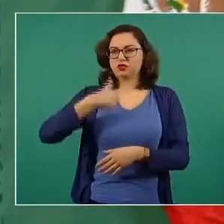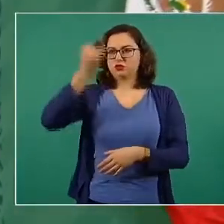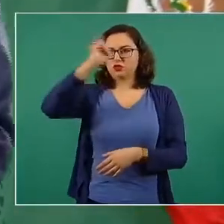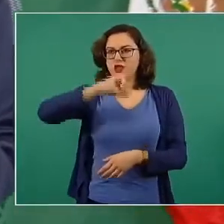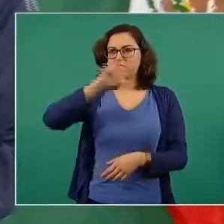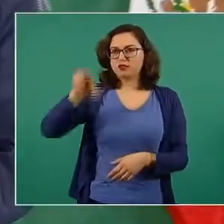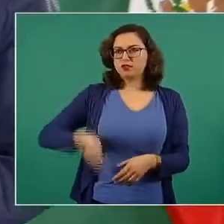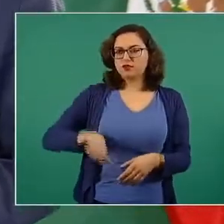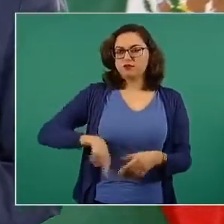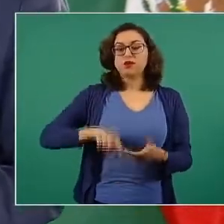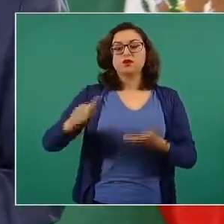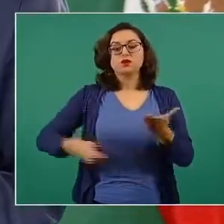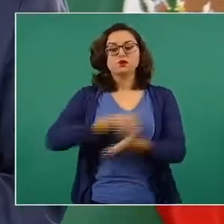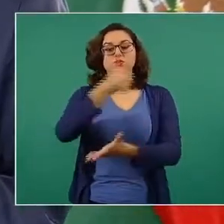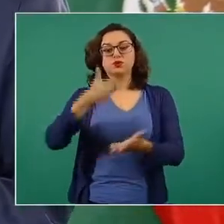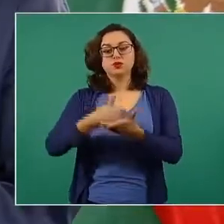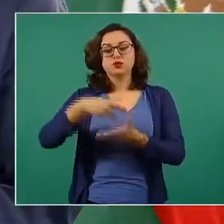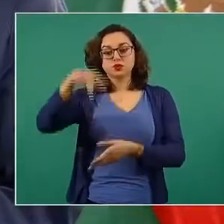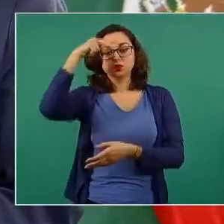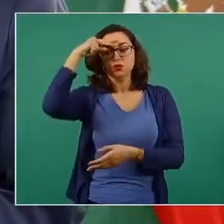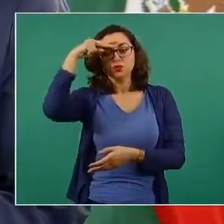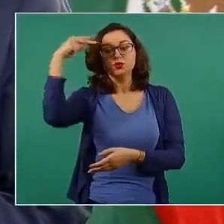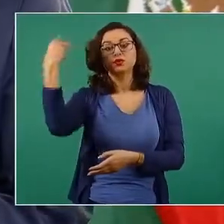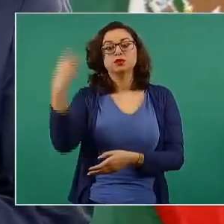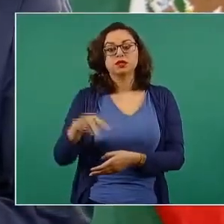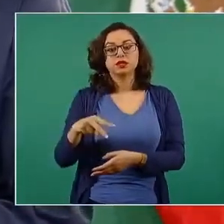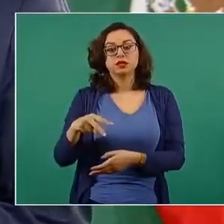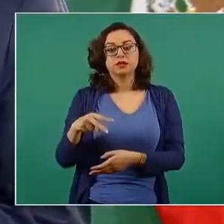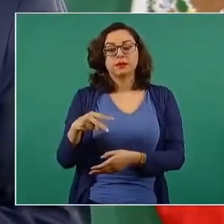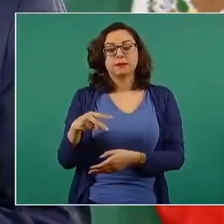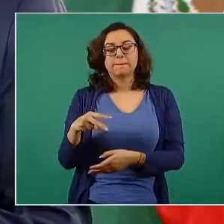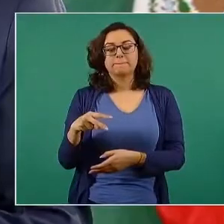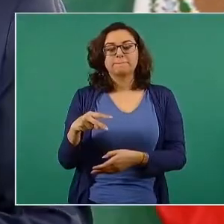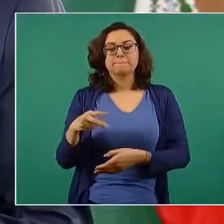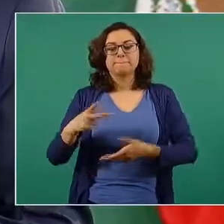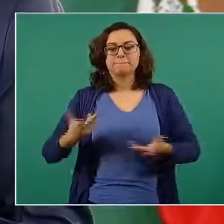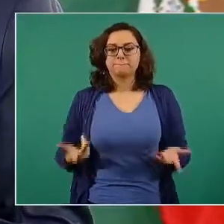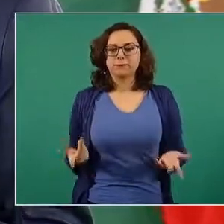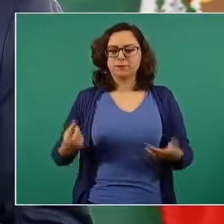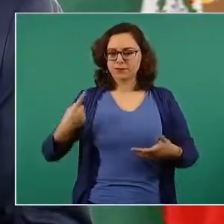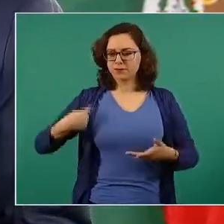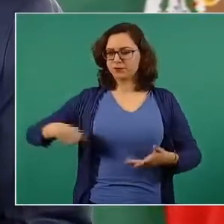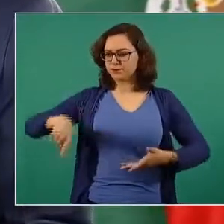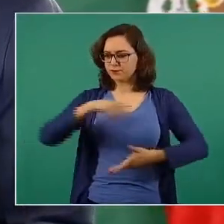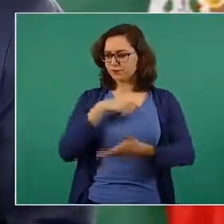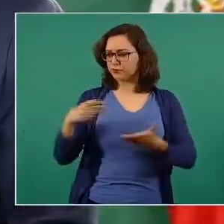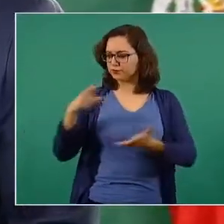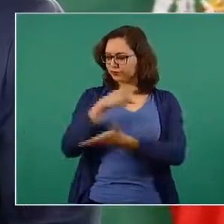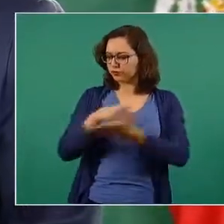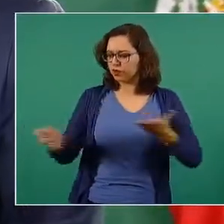40 trenes